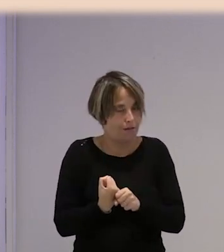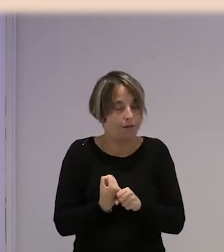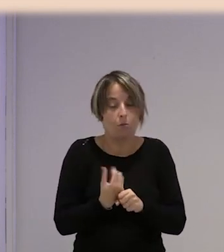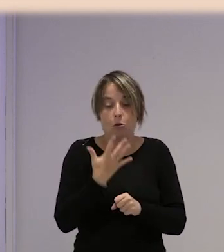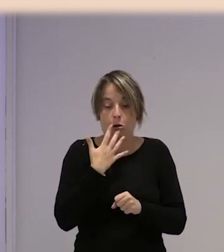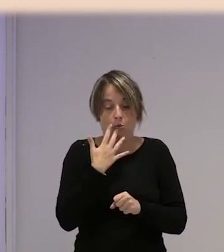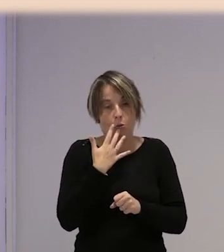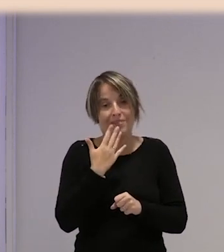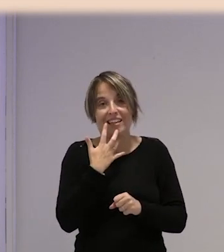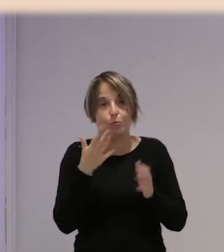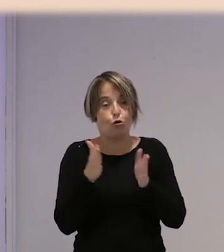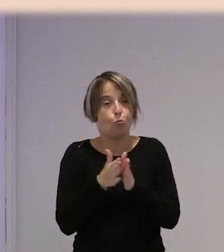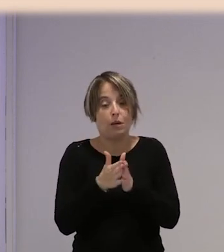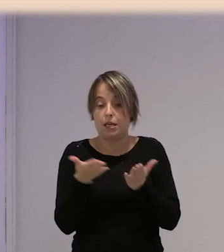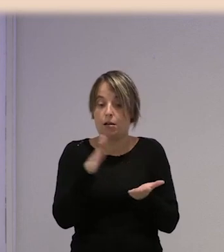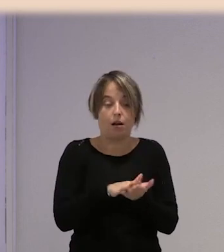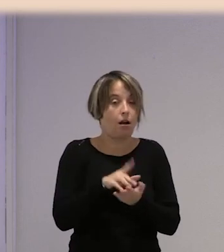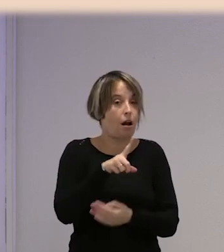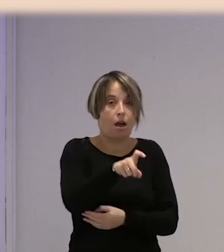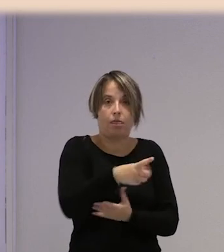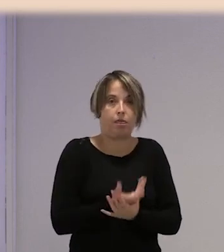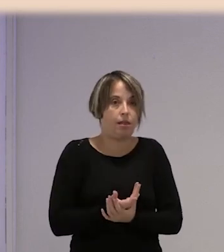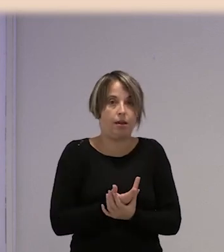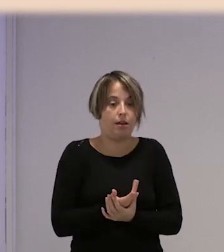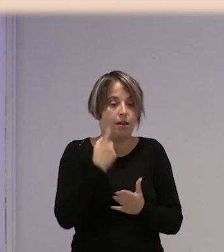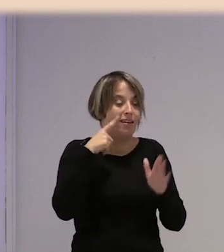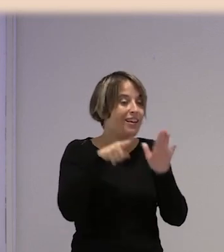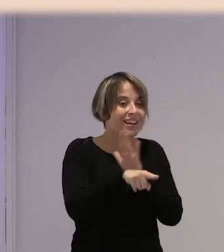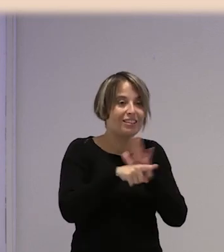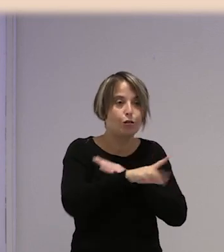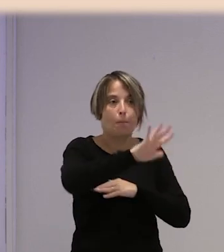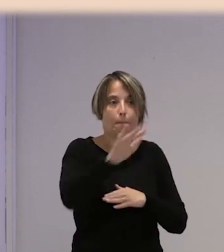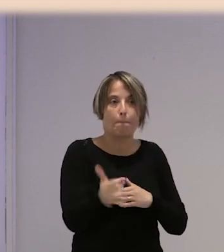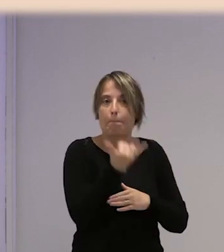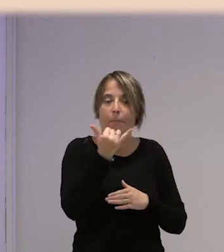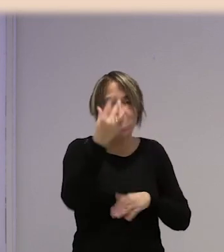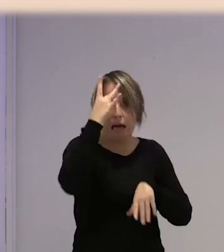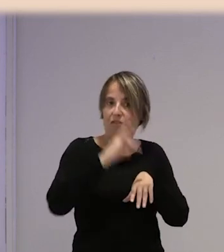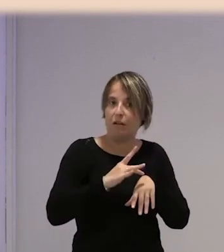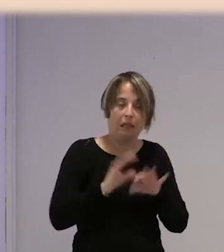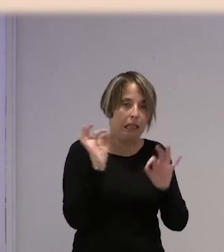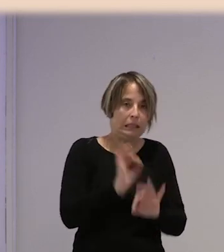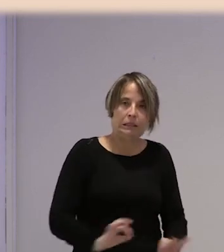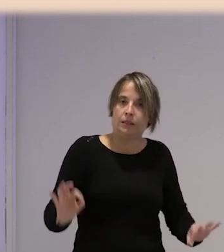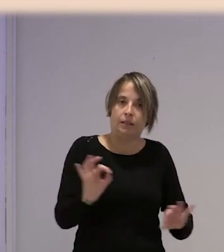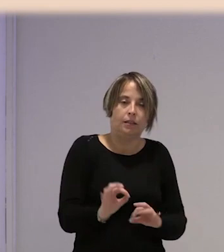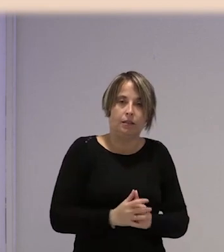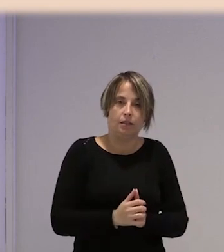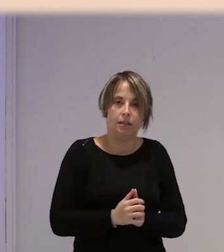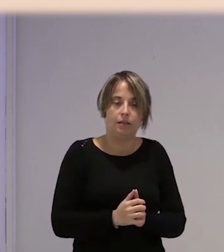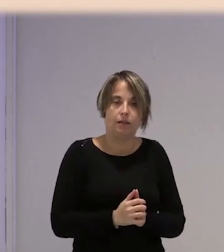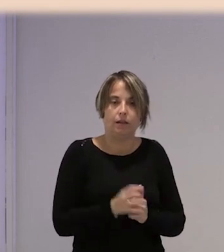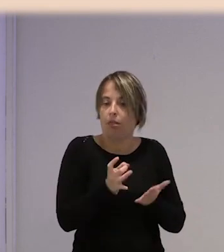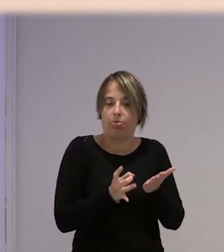compañera murió de cáncer sin que siquiera le hubiesen gestionado su baja por enfermedad, con